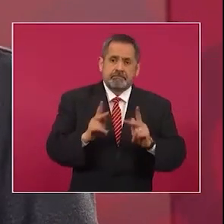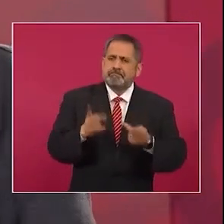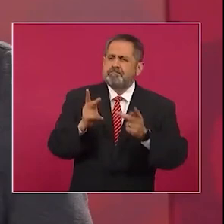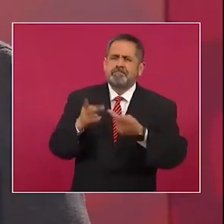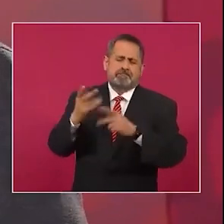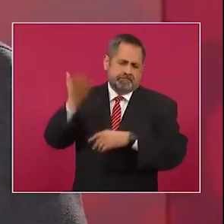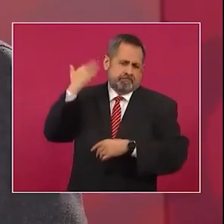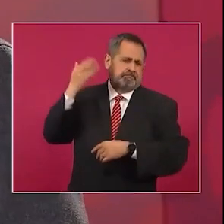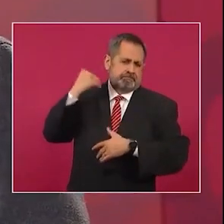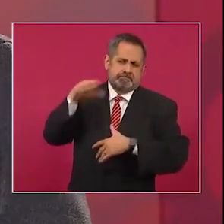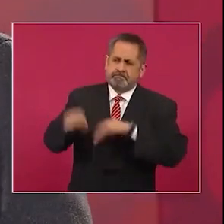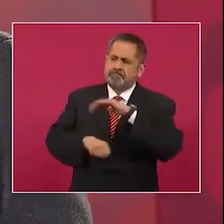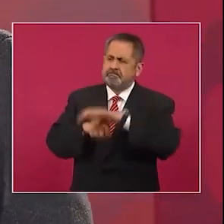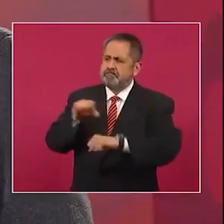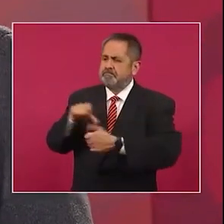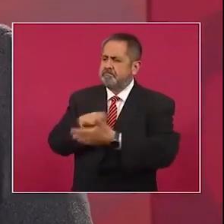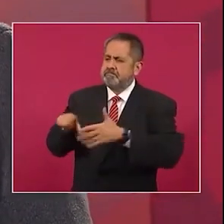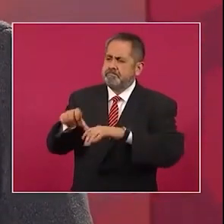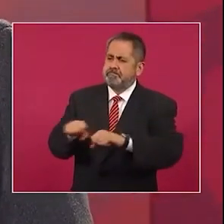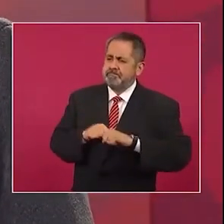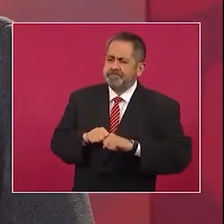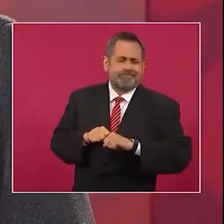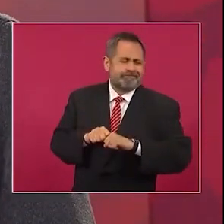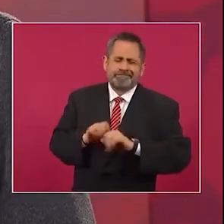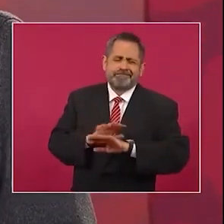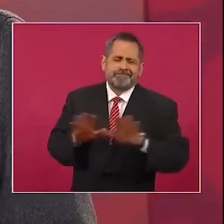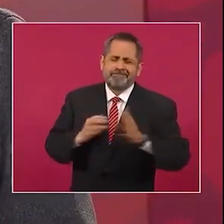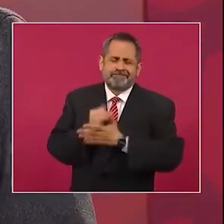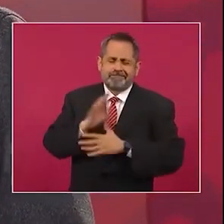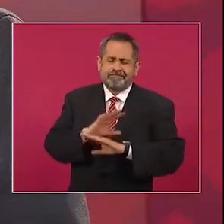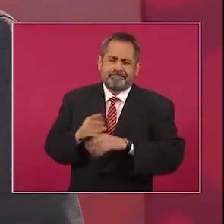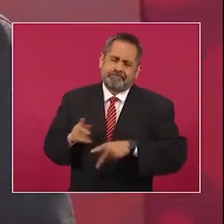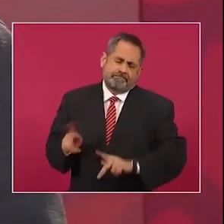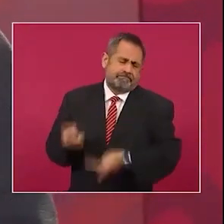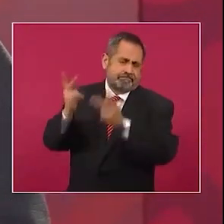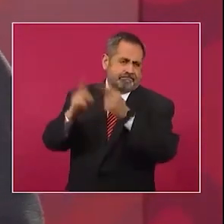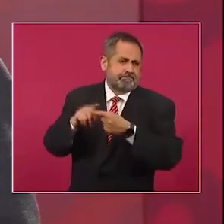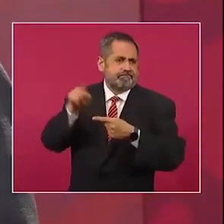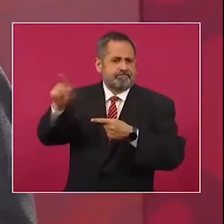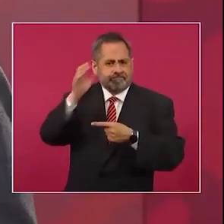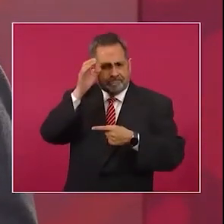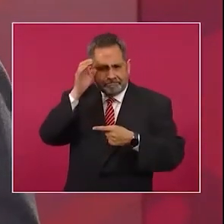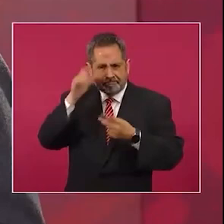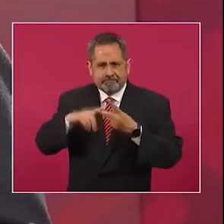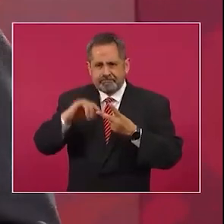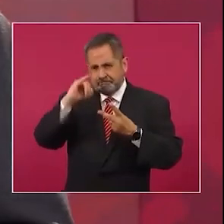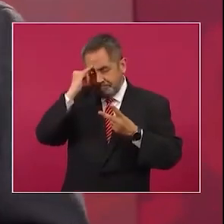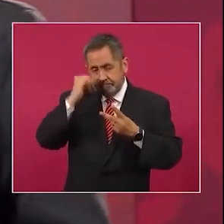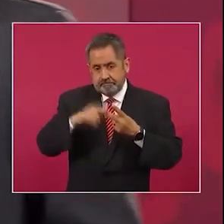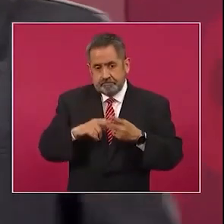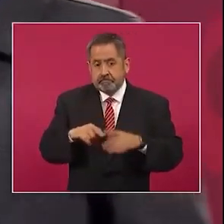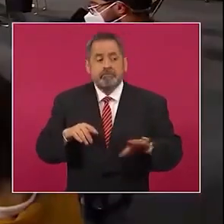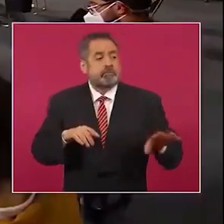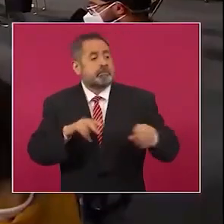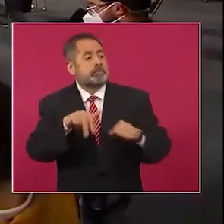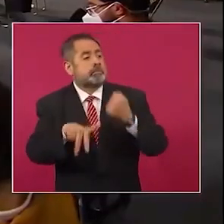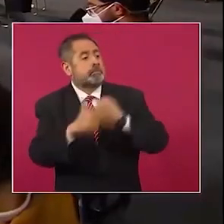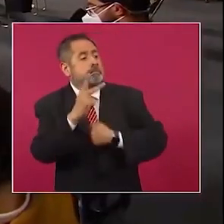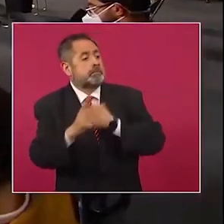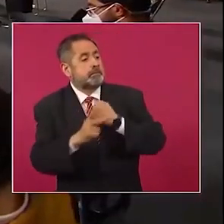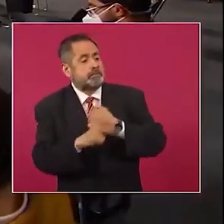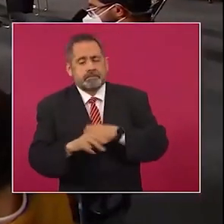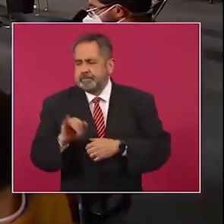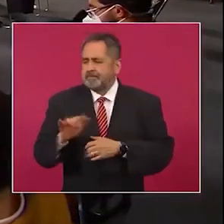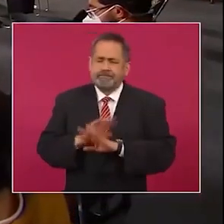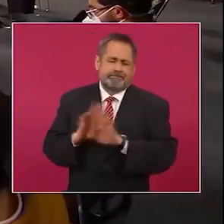lo que habían comprado en China, en India, en América Latina, y